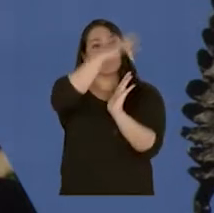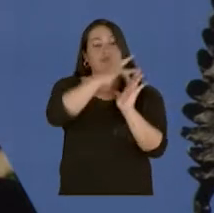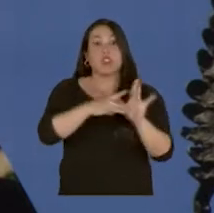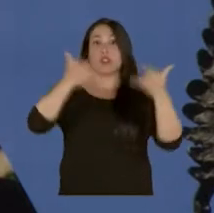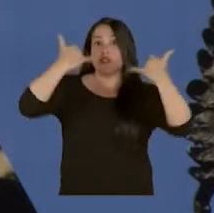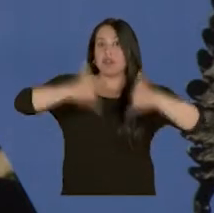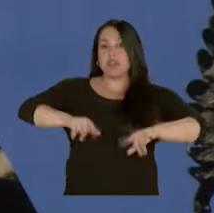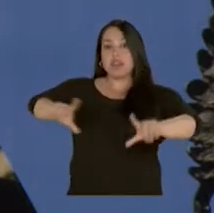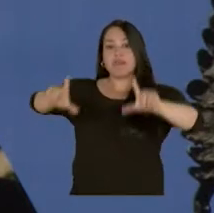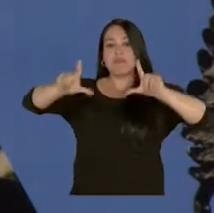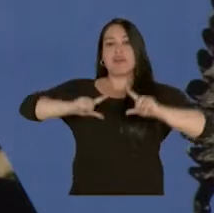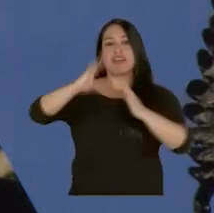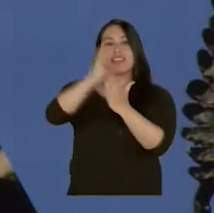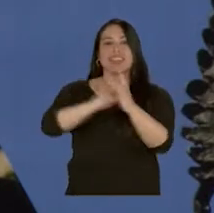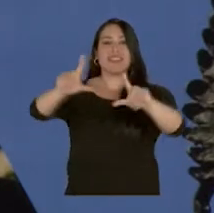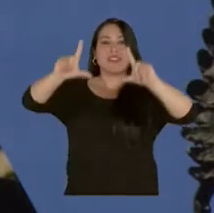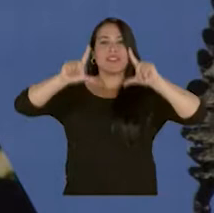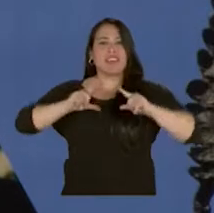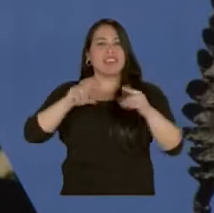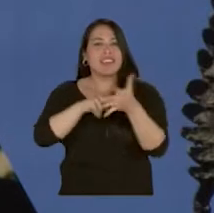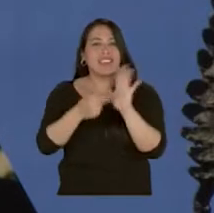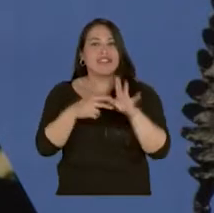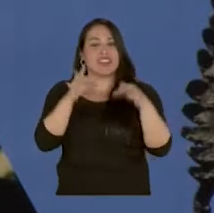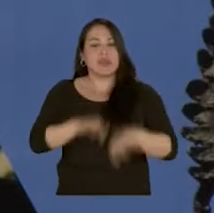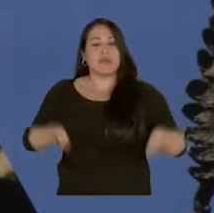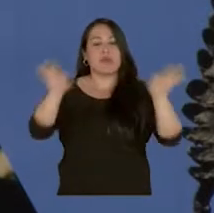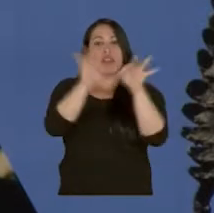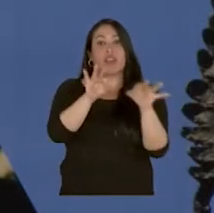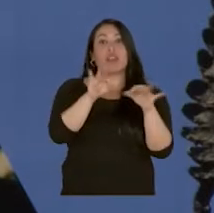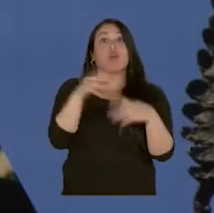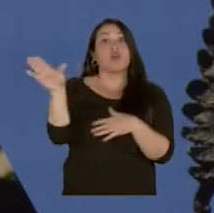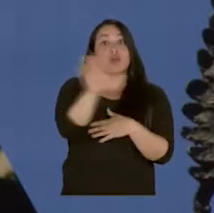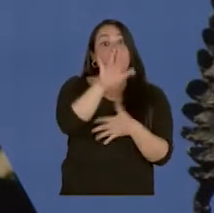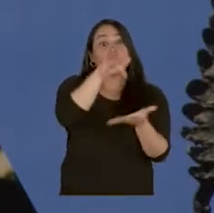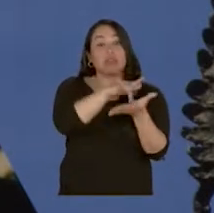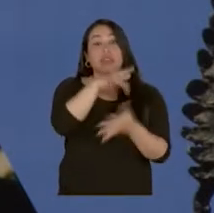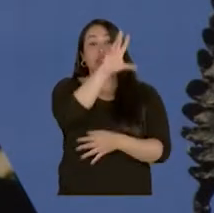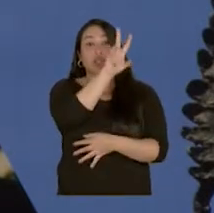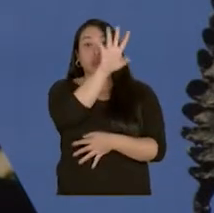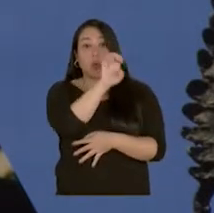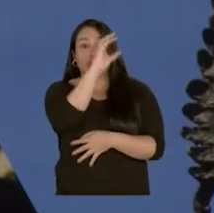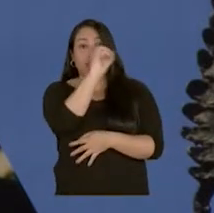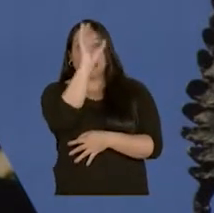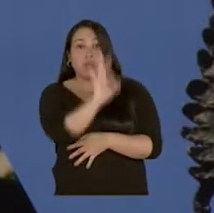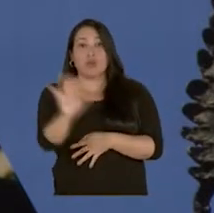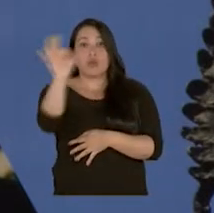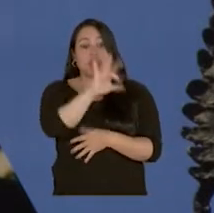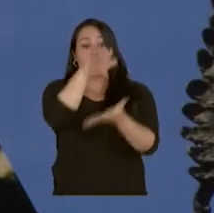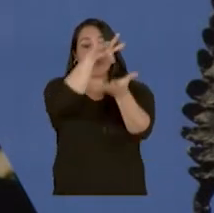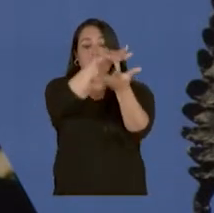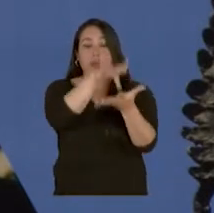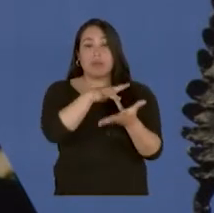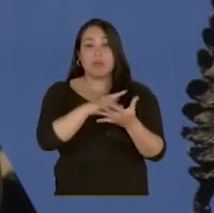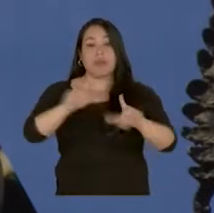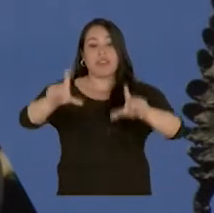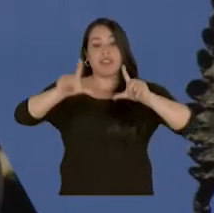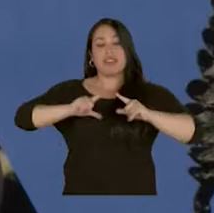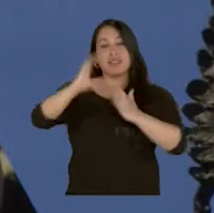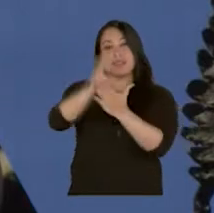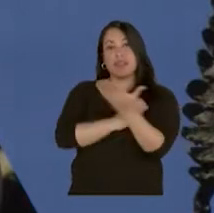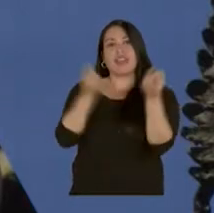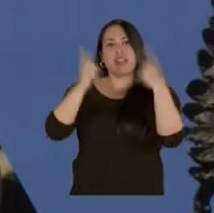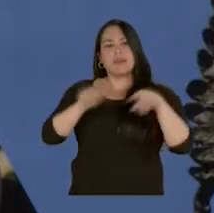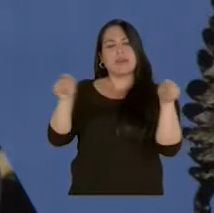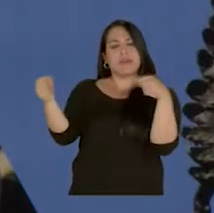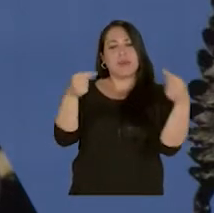se les entrega un certificado de valoración con haber superado el 90% de la asistencia y haber participado